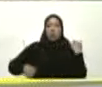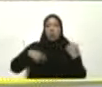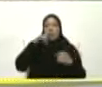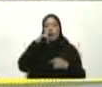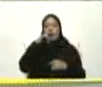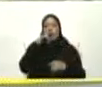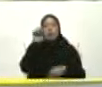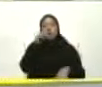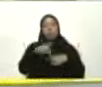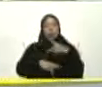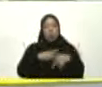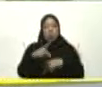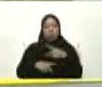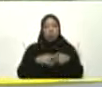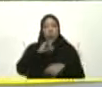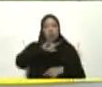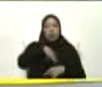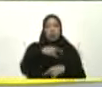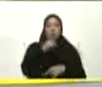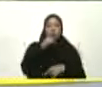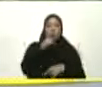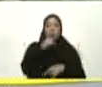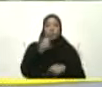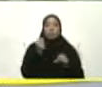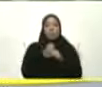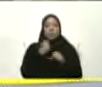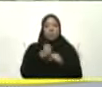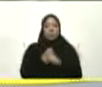bioanálisis De la Universidad De Carabobo Tiene una calidad